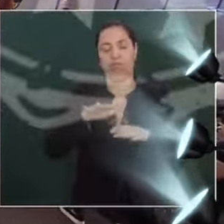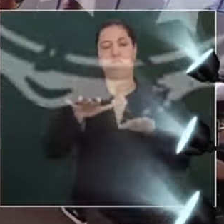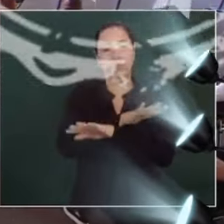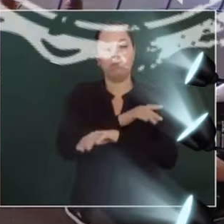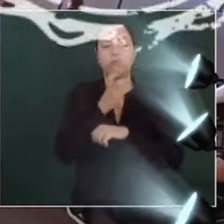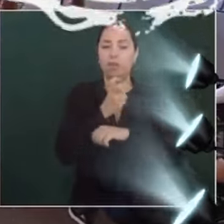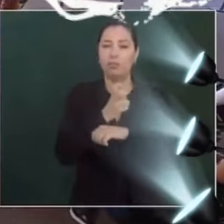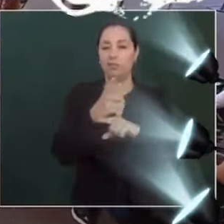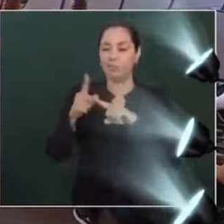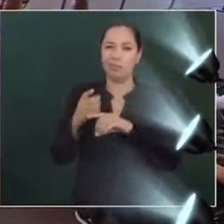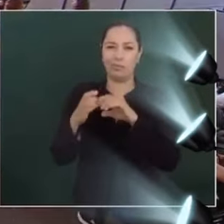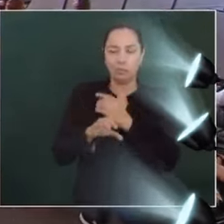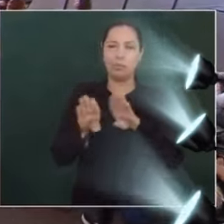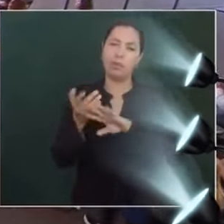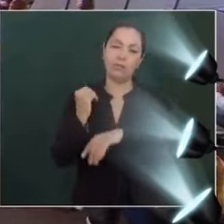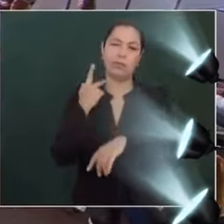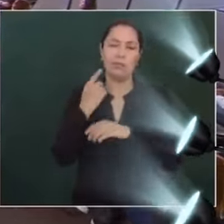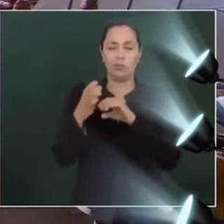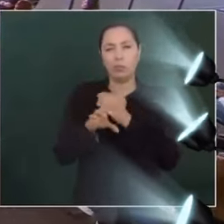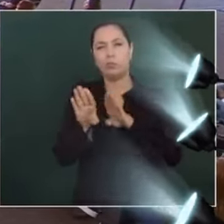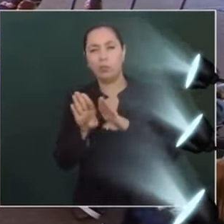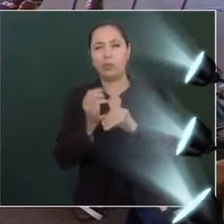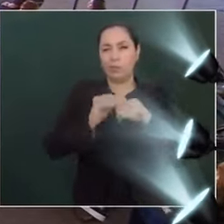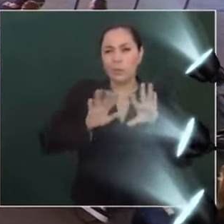El pueblo está muy politizado, muy informado,